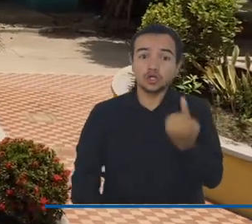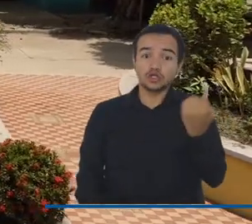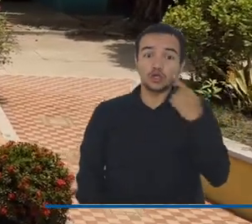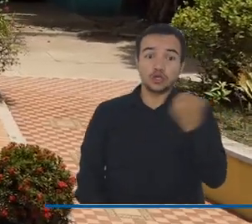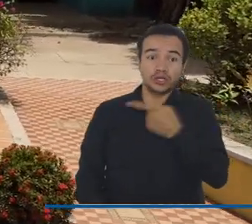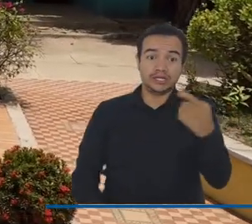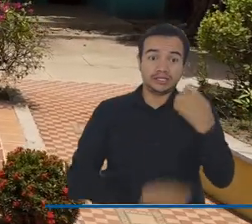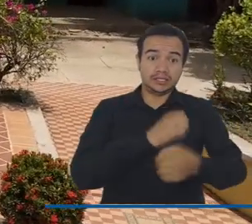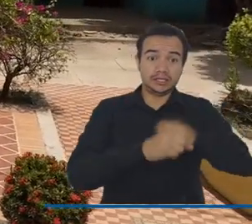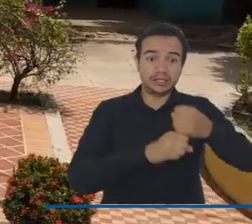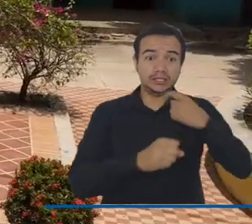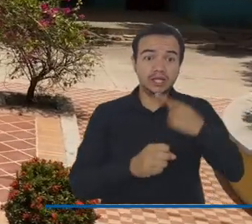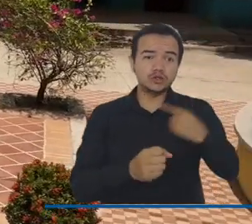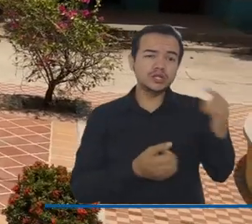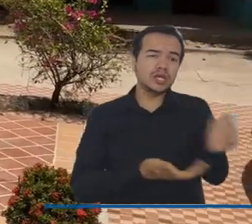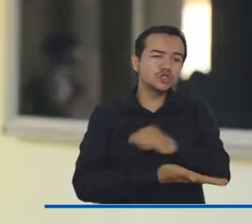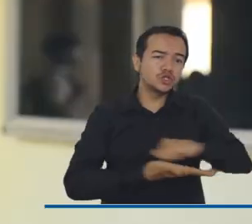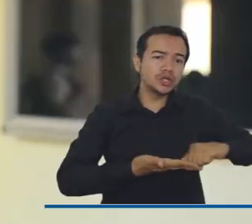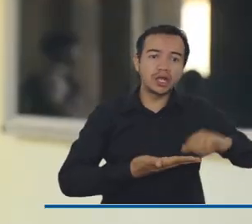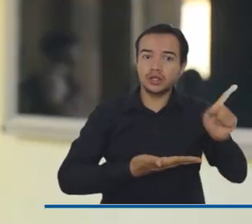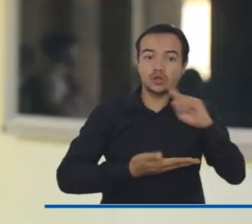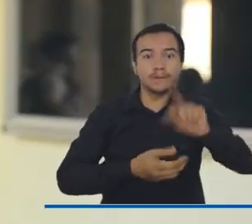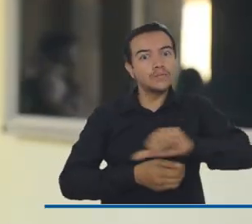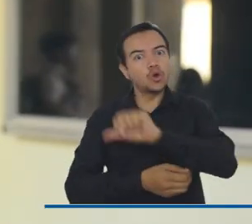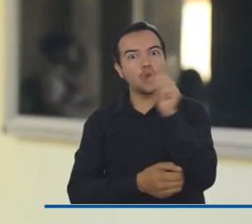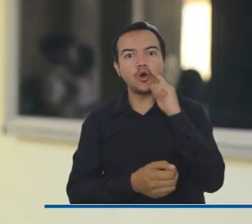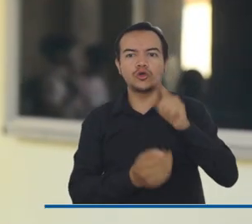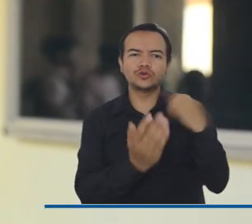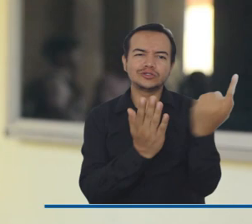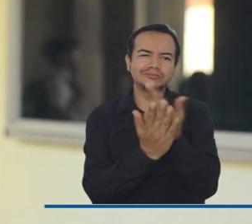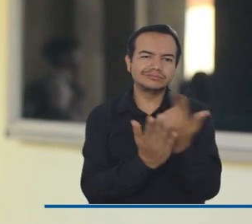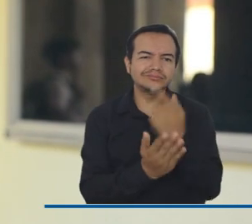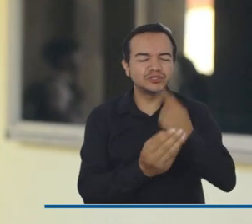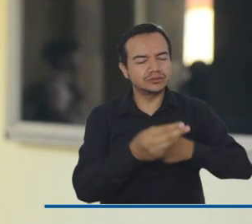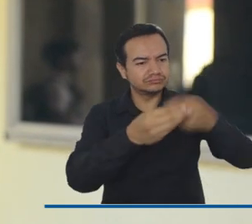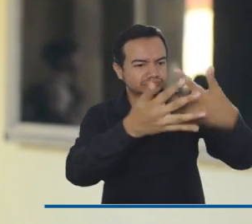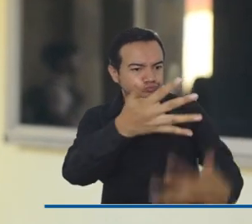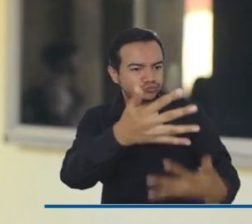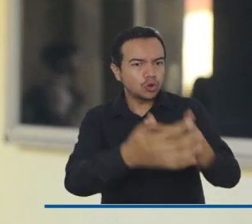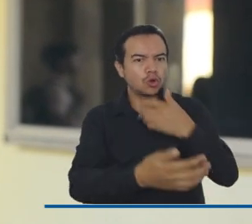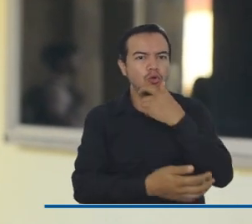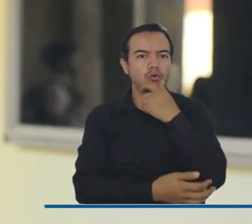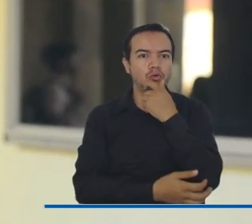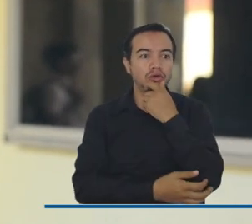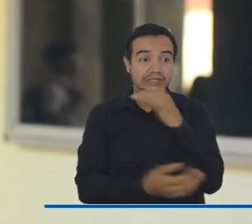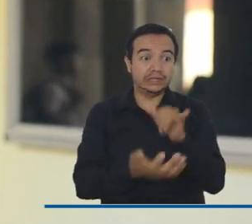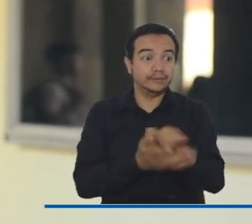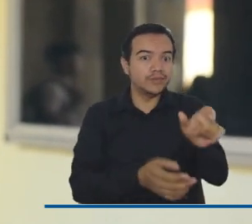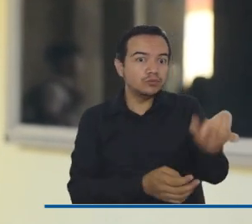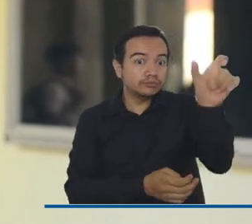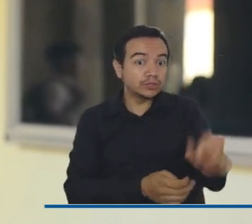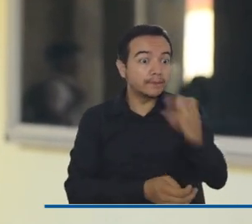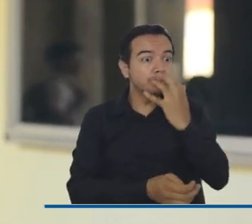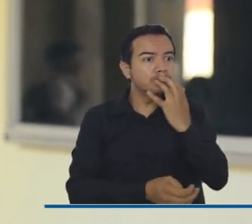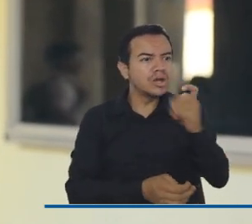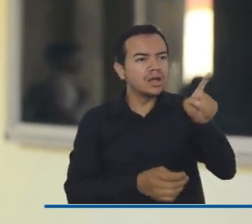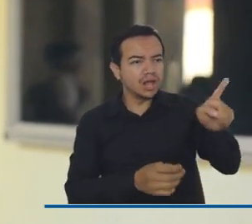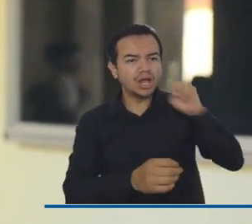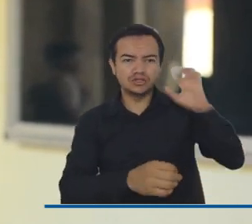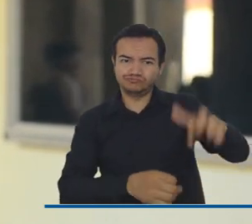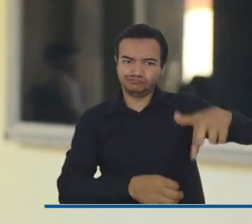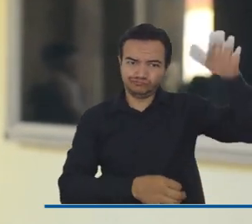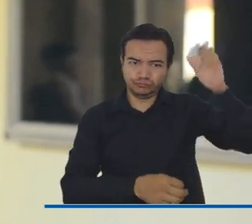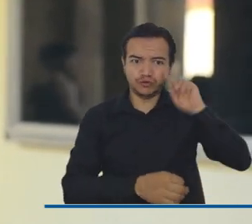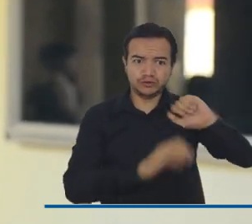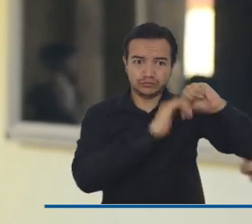nos permiten a nosotros conocer su manera de escribir. Es entender al literato, más allá del literato, y reconocerlo